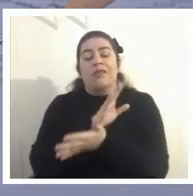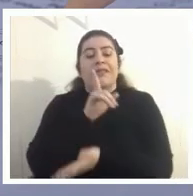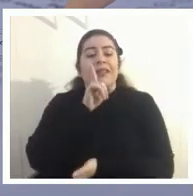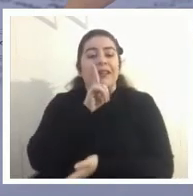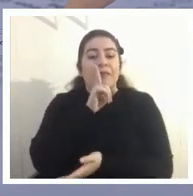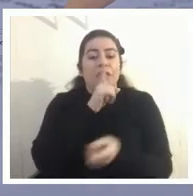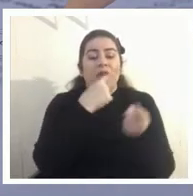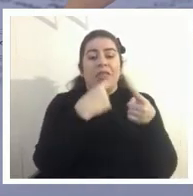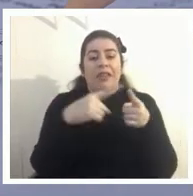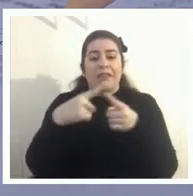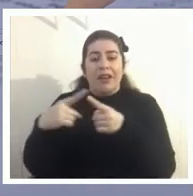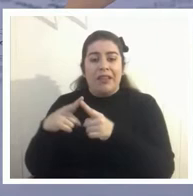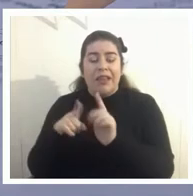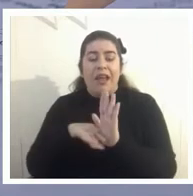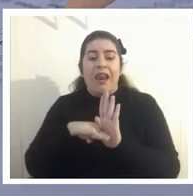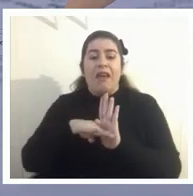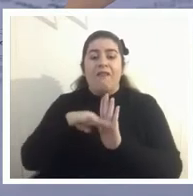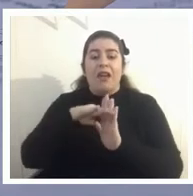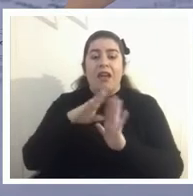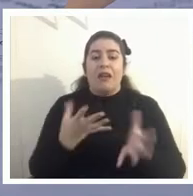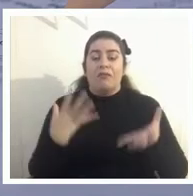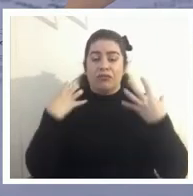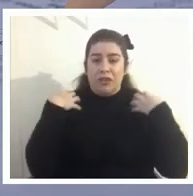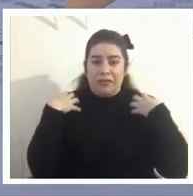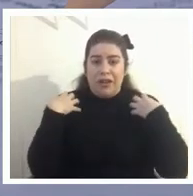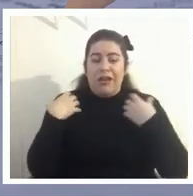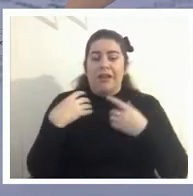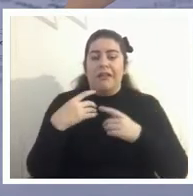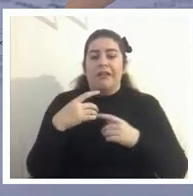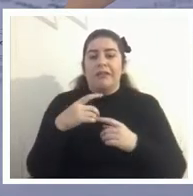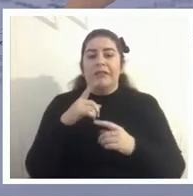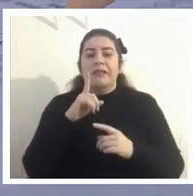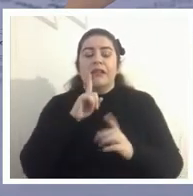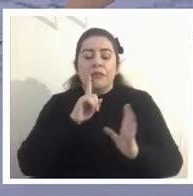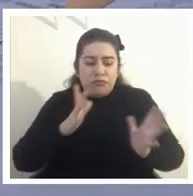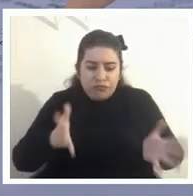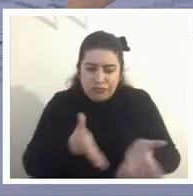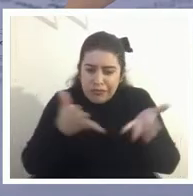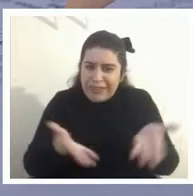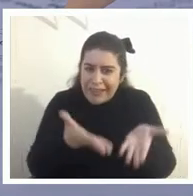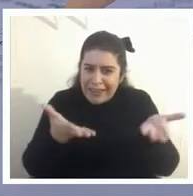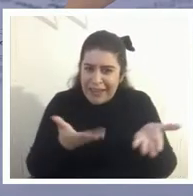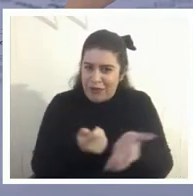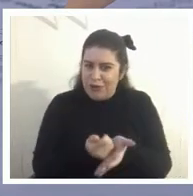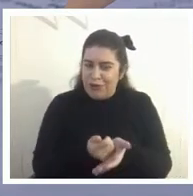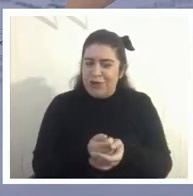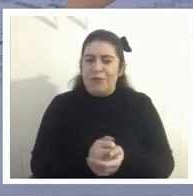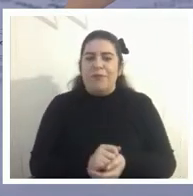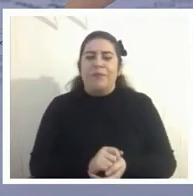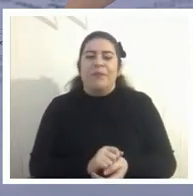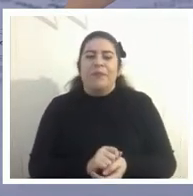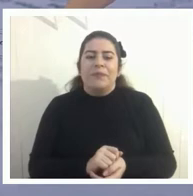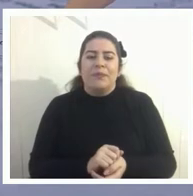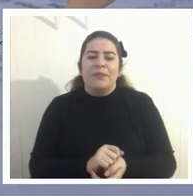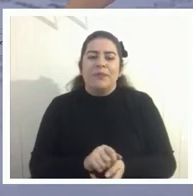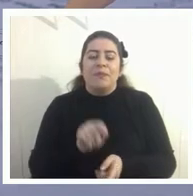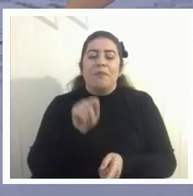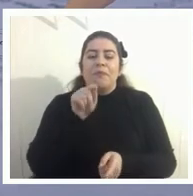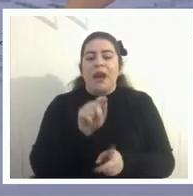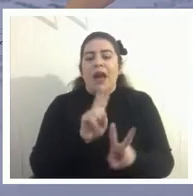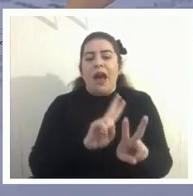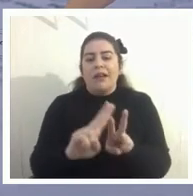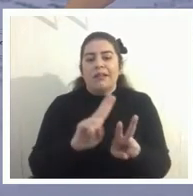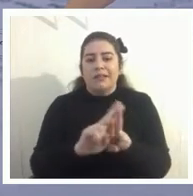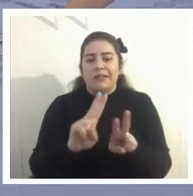niveles de responsabilidad tenemos grandes incentivos para poder establecer este tipo de